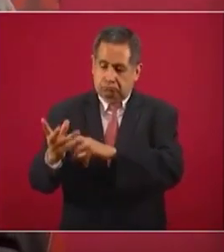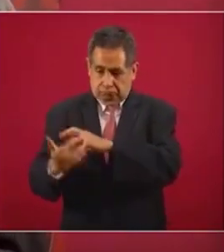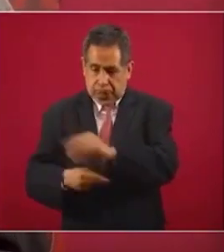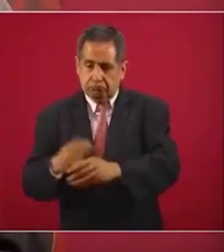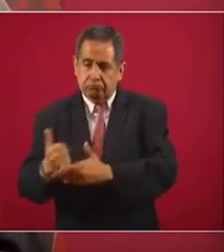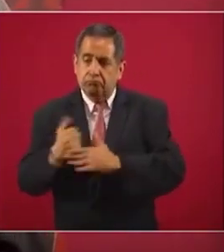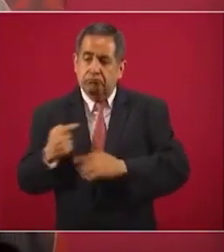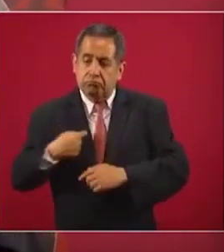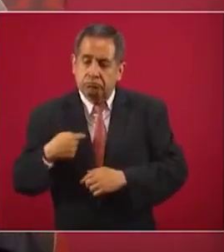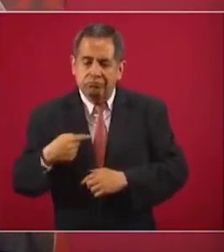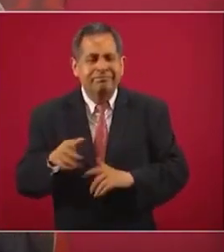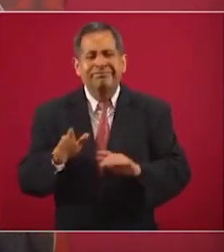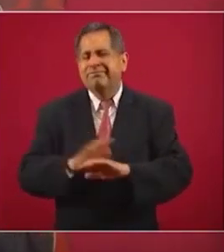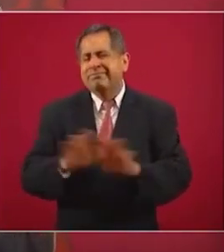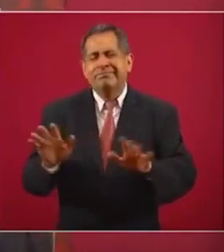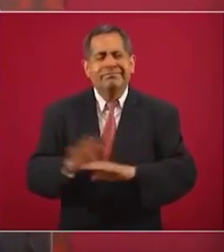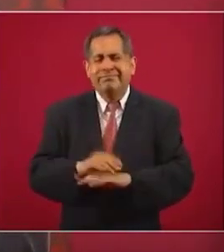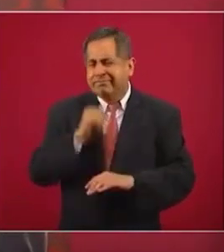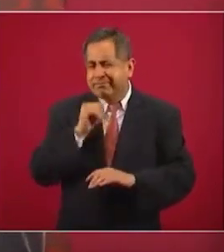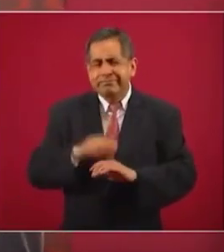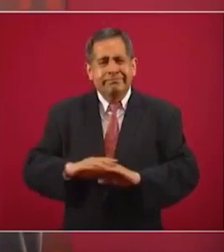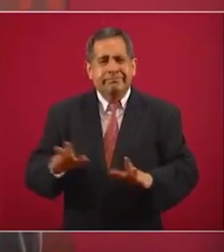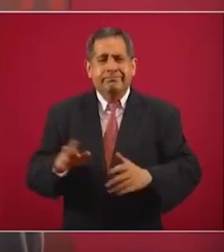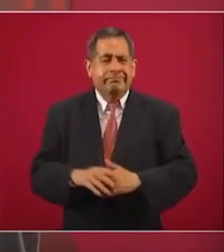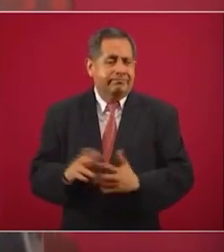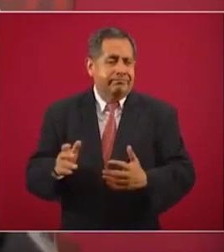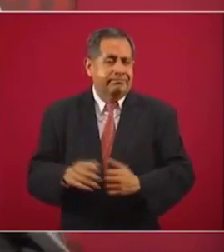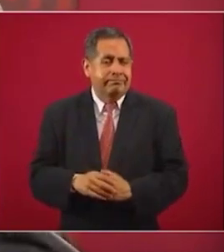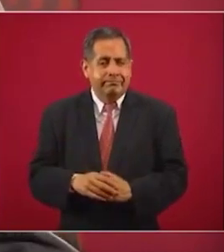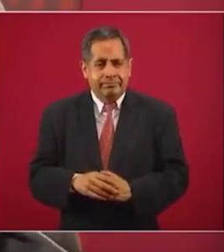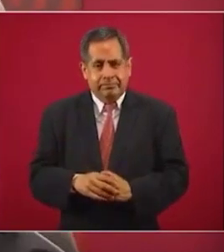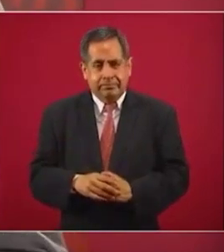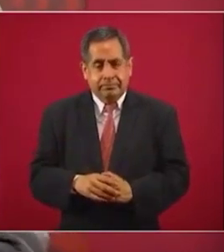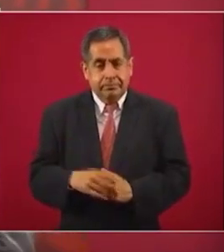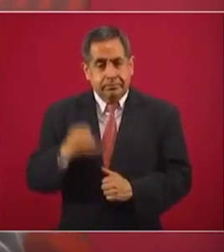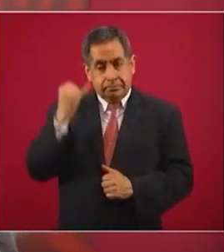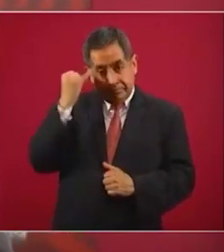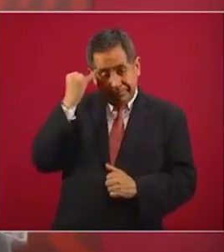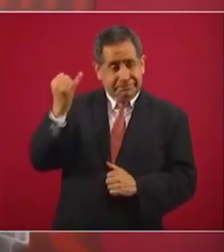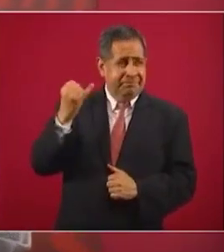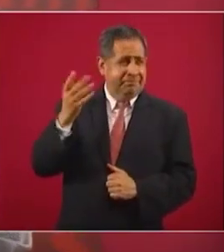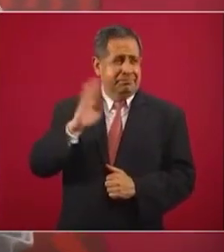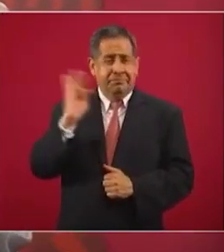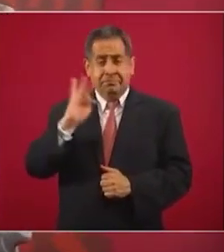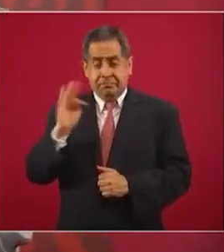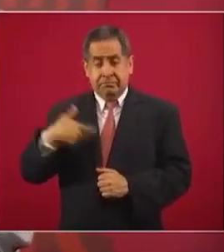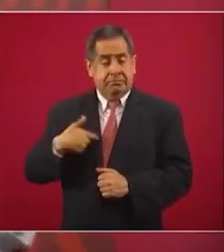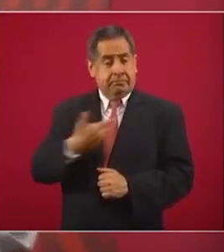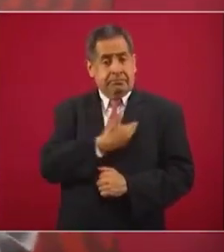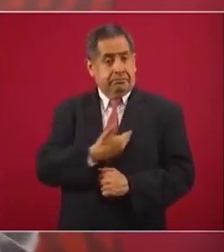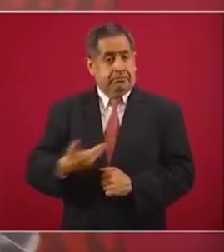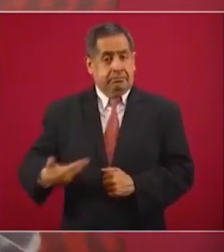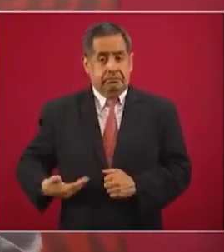Imagínense que el titular del Ejecutivo, el presidente,